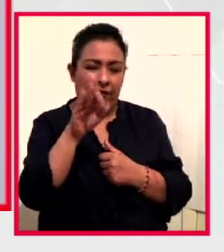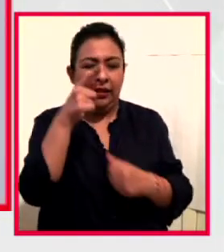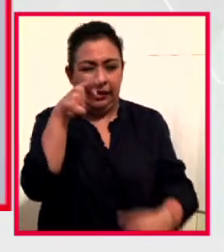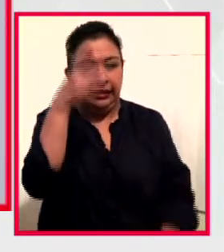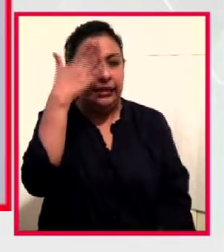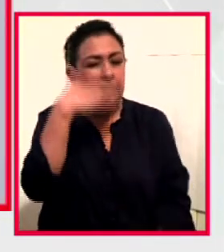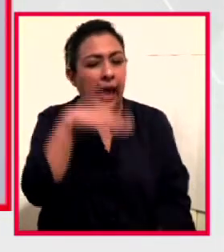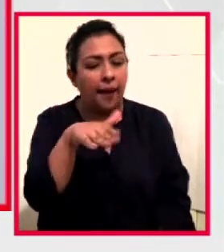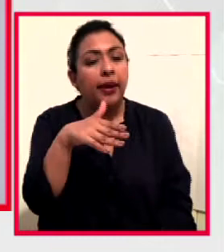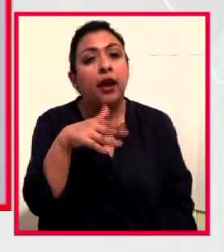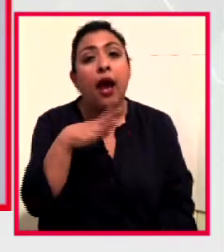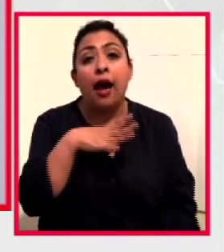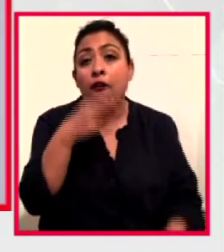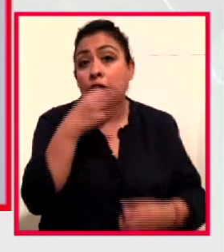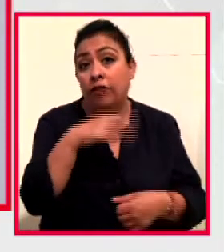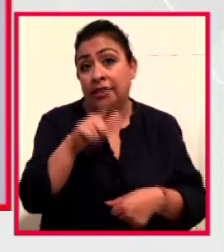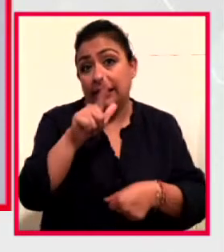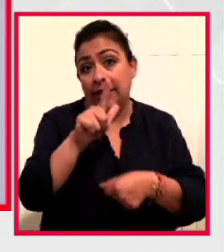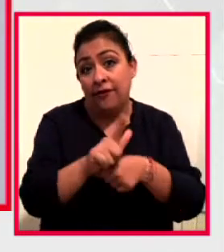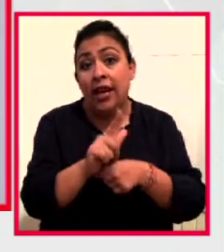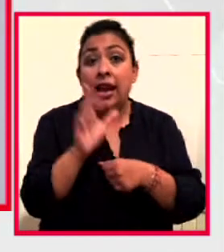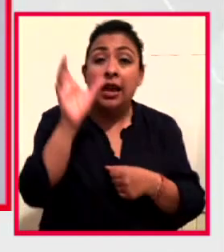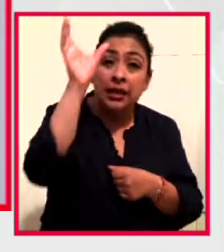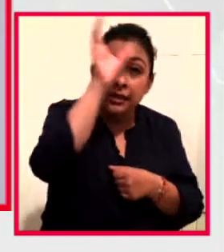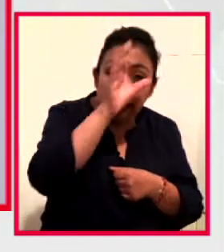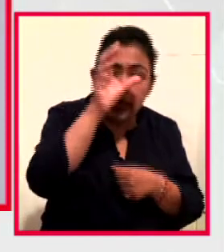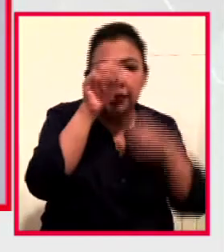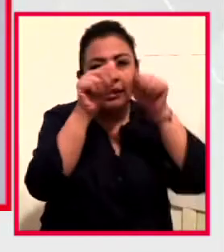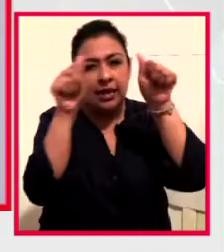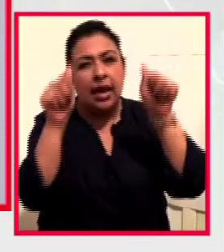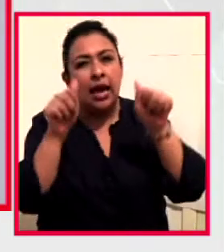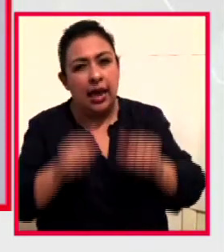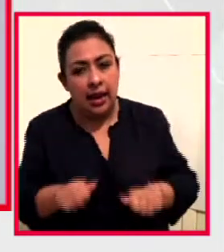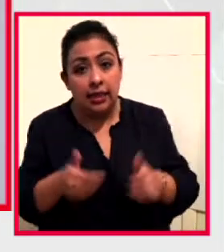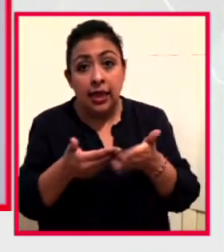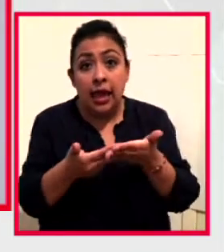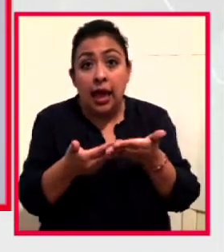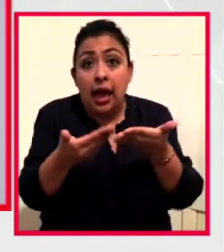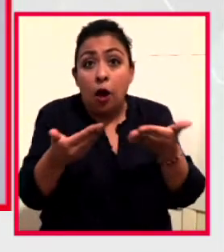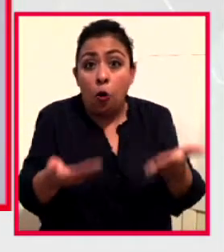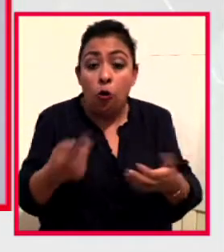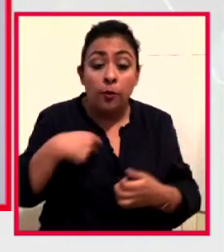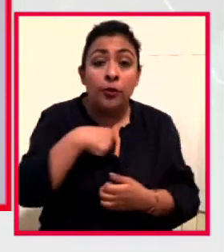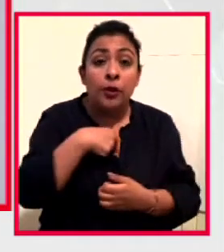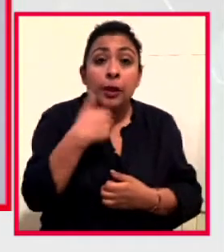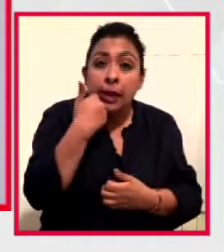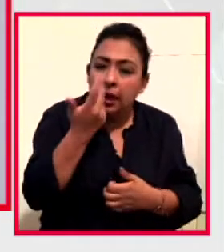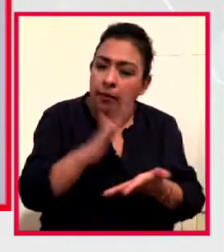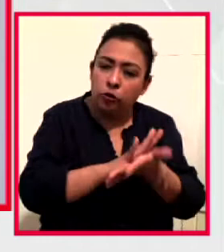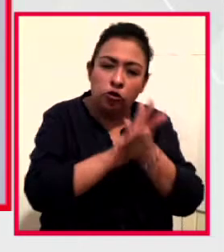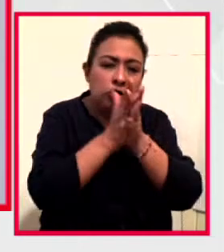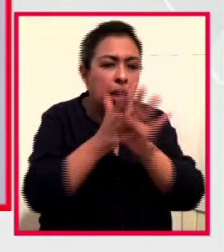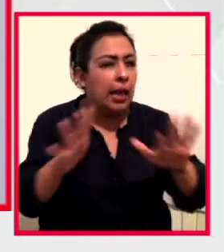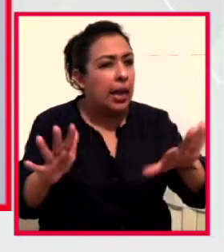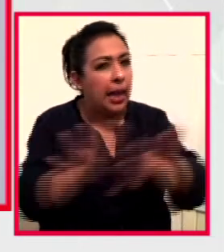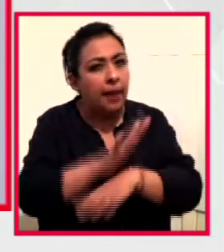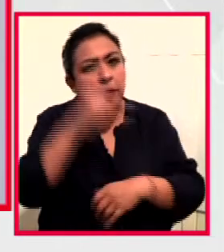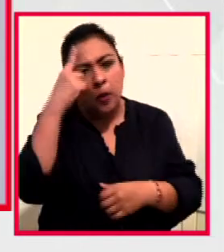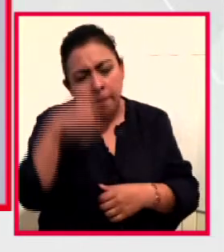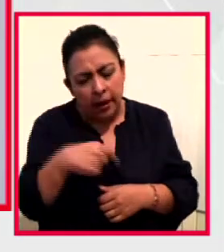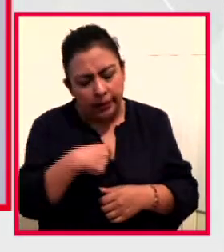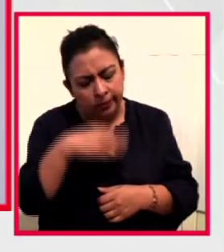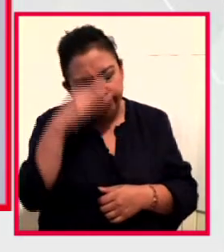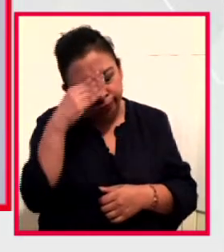festival de ciencia y arte y en esta ocasión hemos querido transformarlo para que sea una reflexión